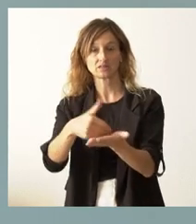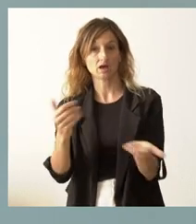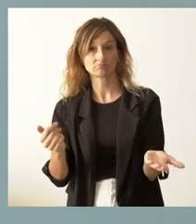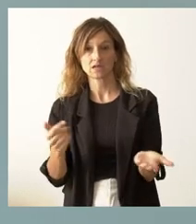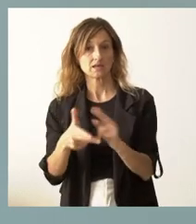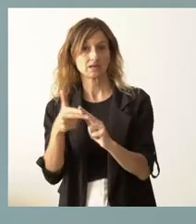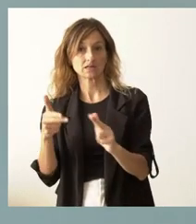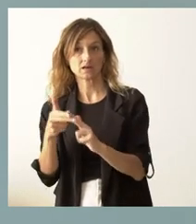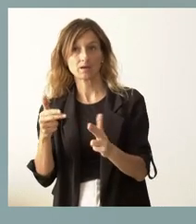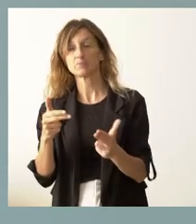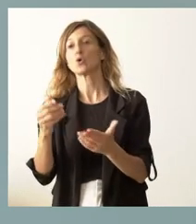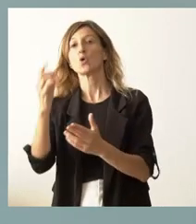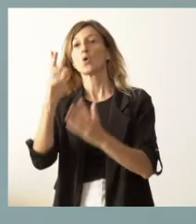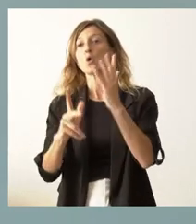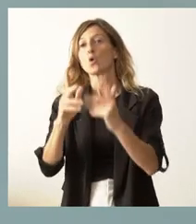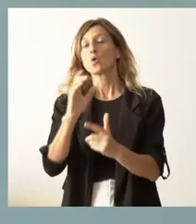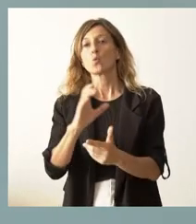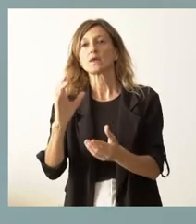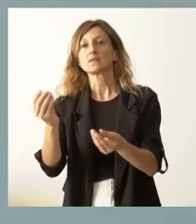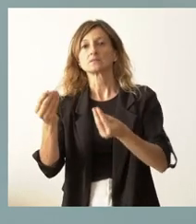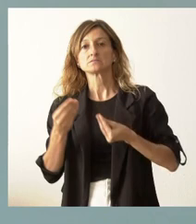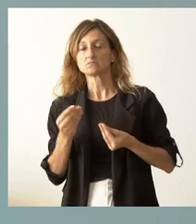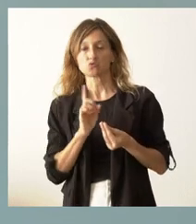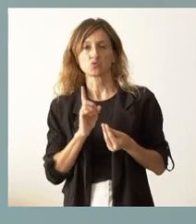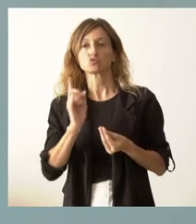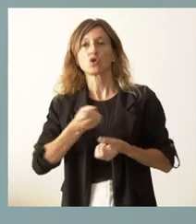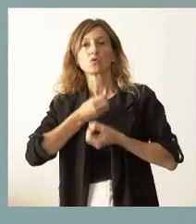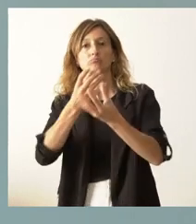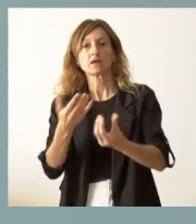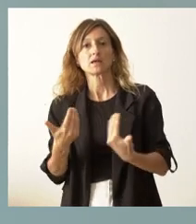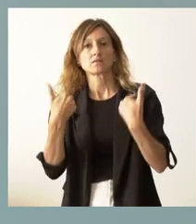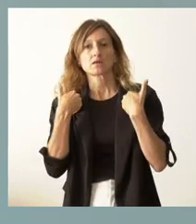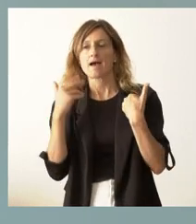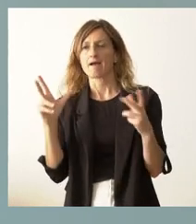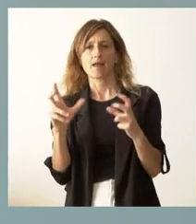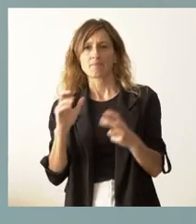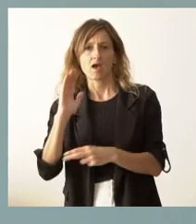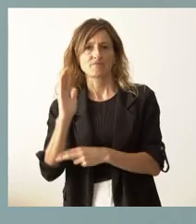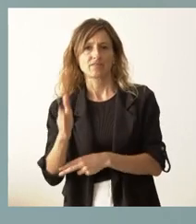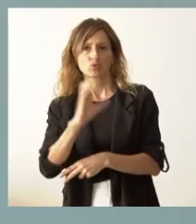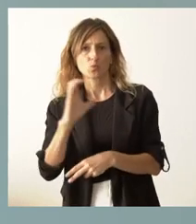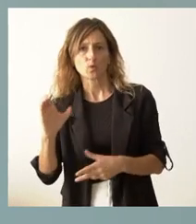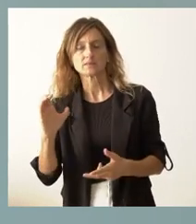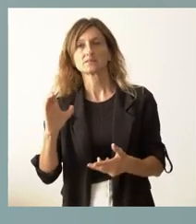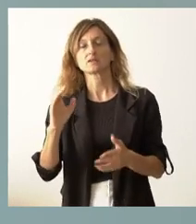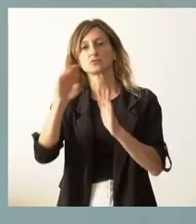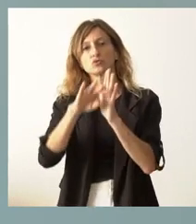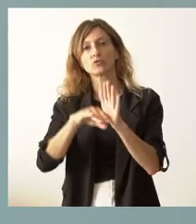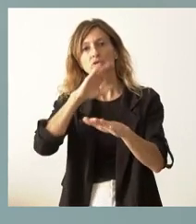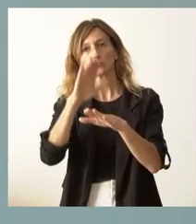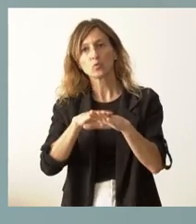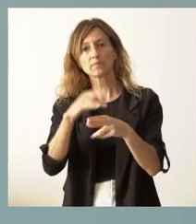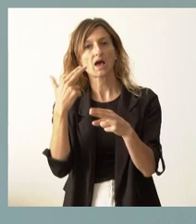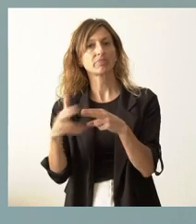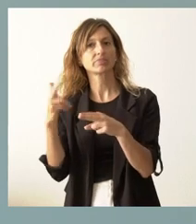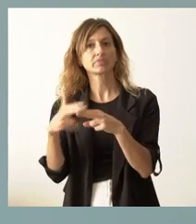que nos presente sus cuentas, sino una declaración responsable de que su actividad ha sido gravemente dañada, que cumple las condiciones, que su actividad